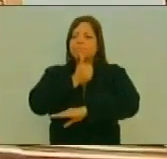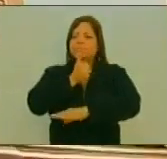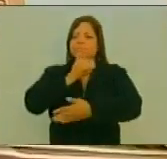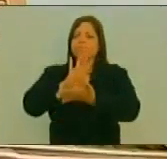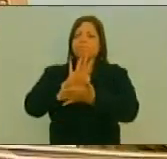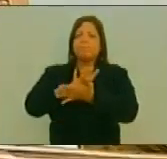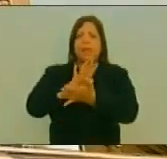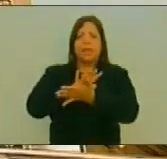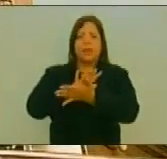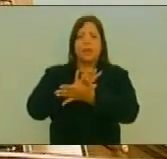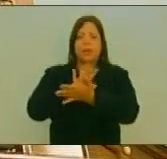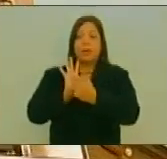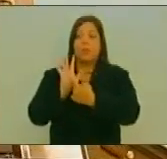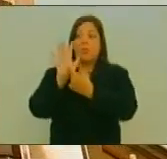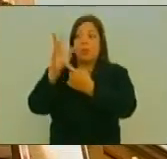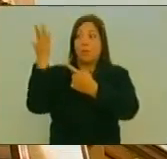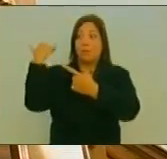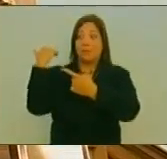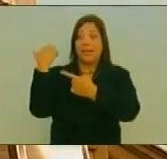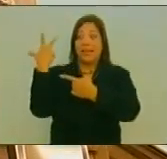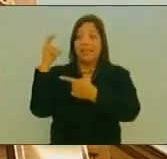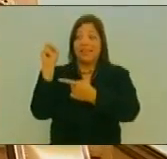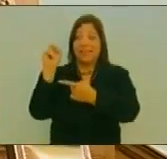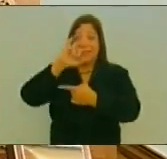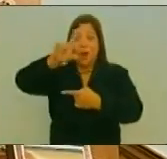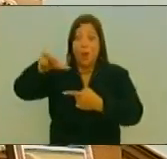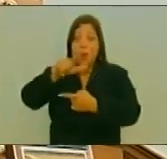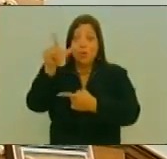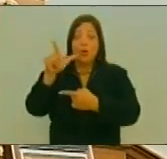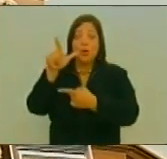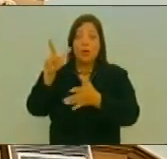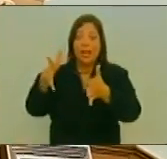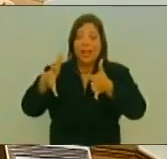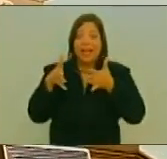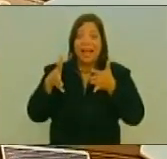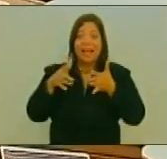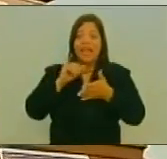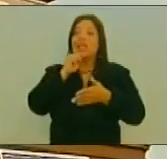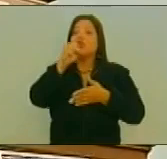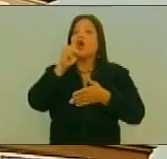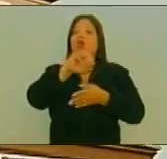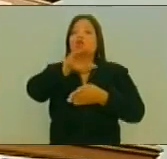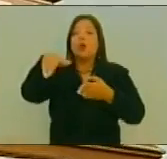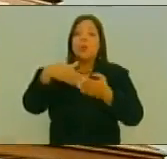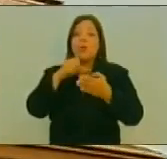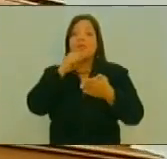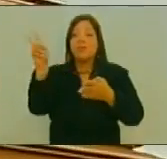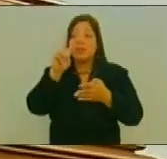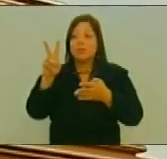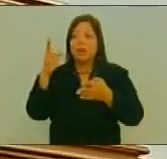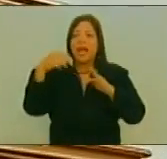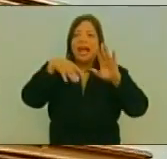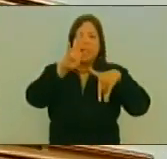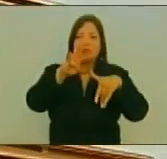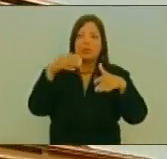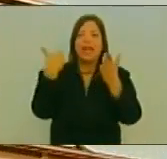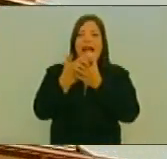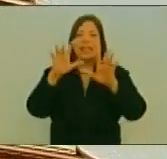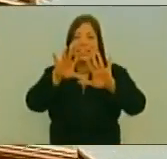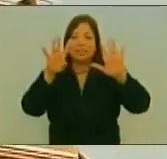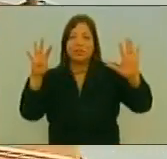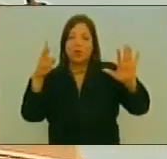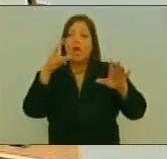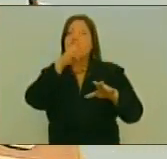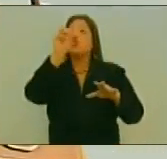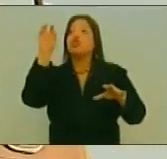Por esa demostración Que dimos Hace unos días De la jornada Del Todos Somos Venezuela Donde bueno Pudieron participar Más